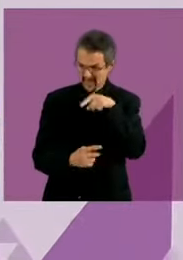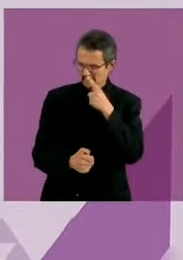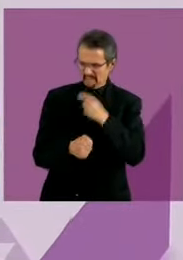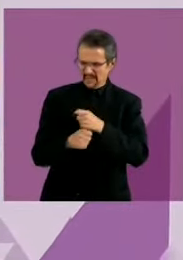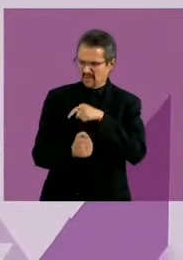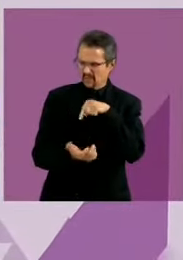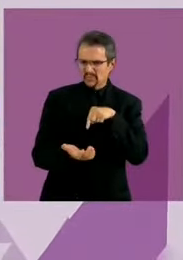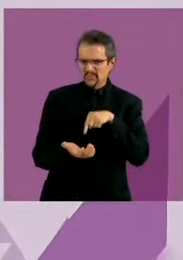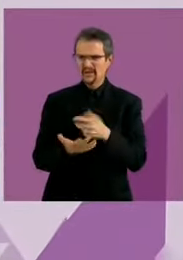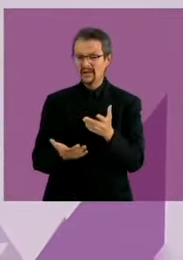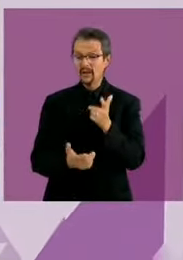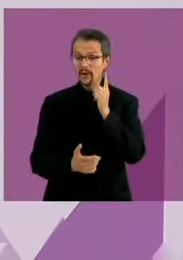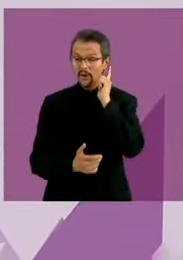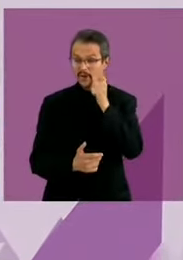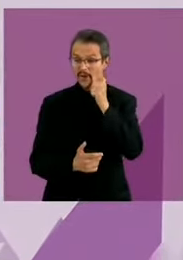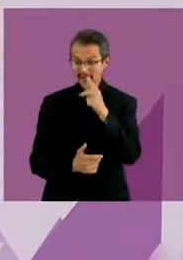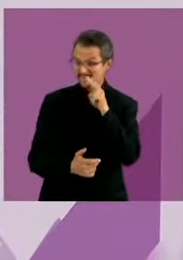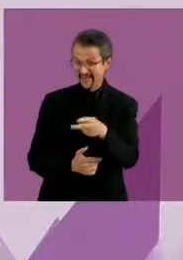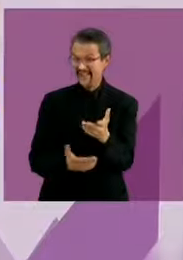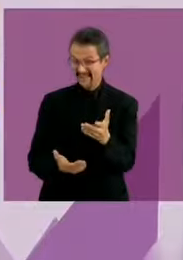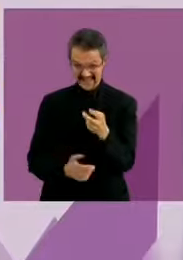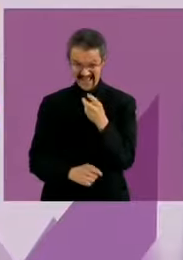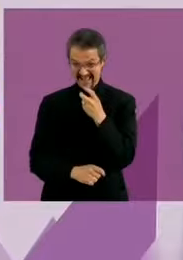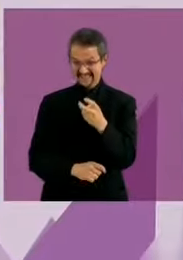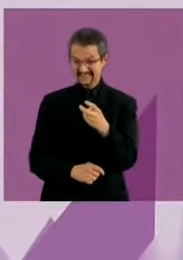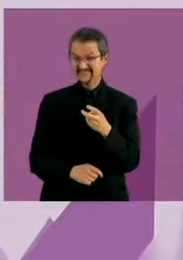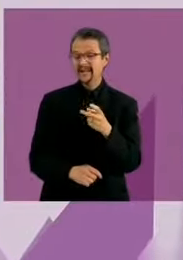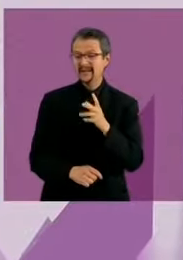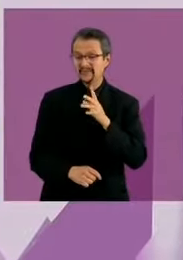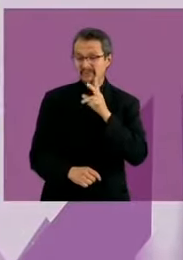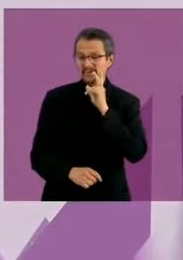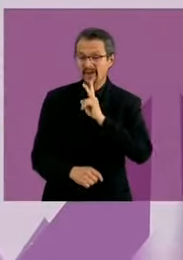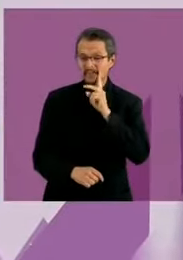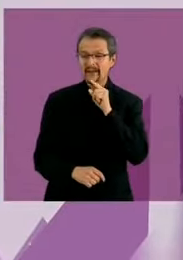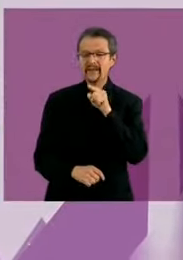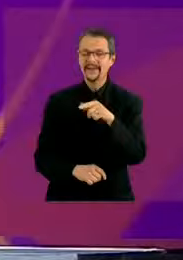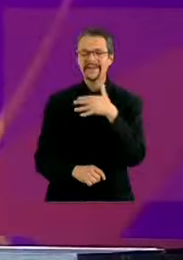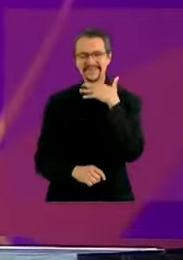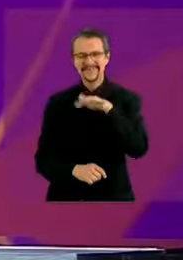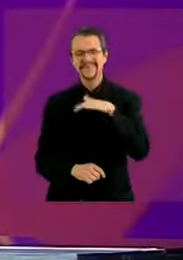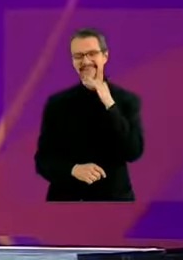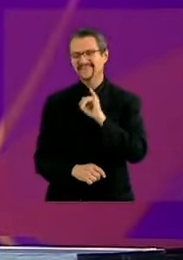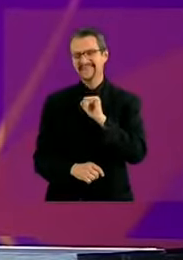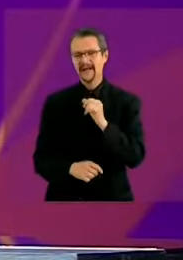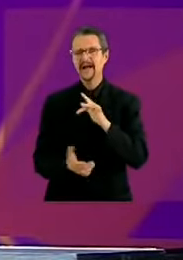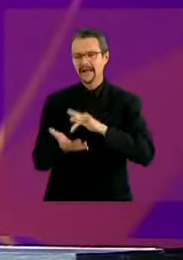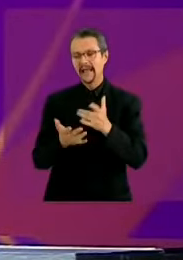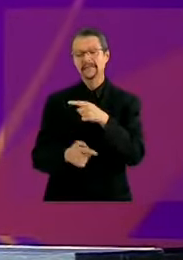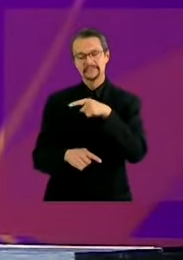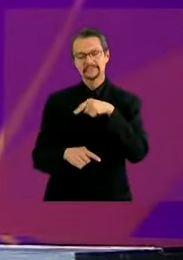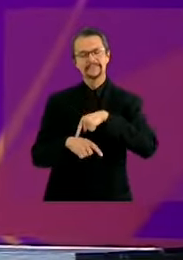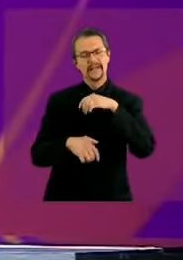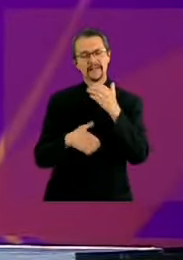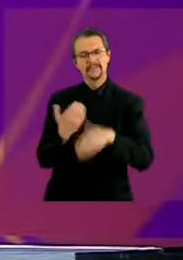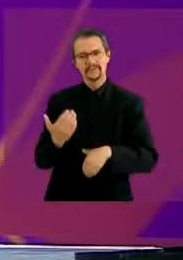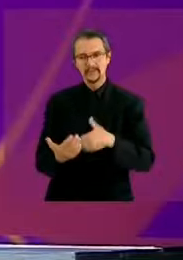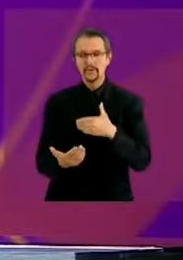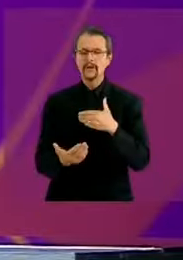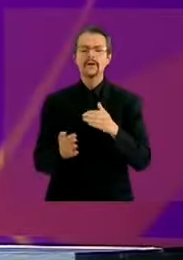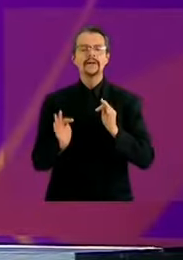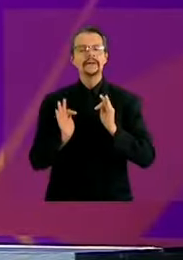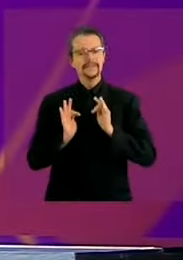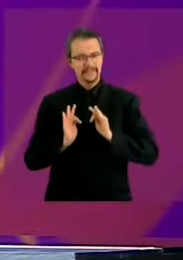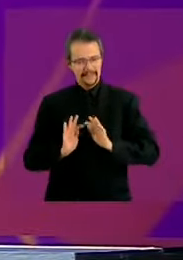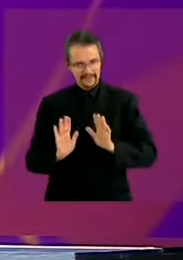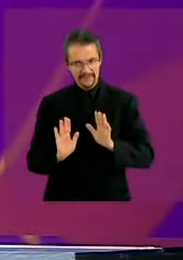y ojalá la doctora lo viera. Esos son resultados. La más corrupta. Gracias. Terminó el tiempo y para su tranquilidad de todos modos producción